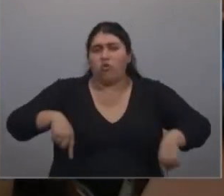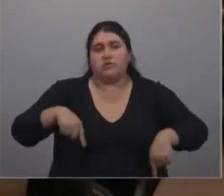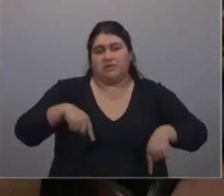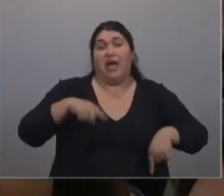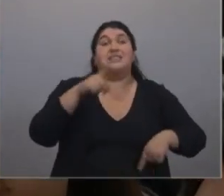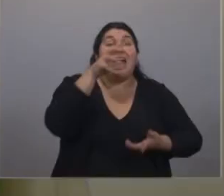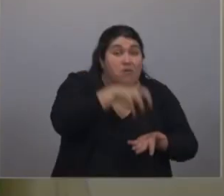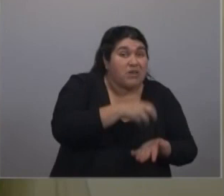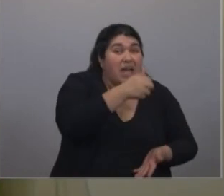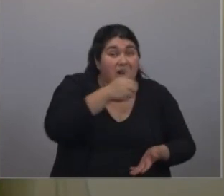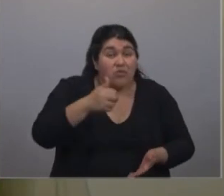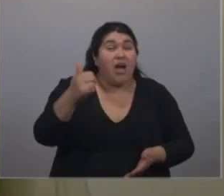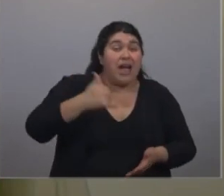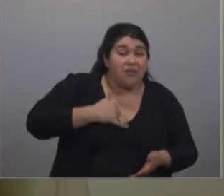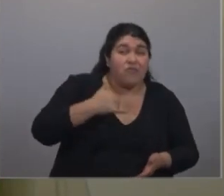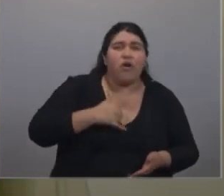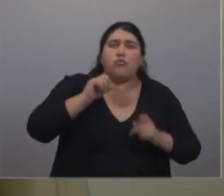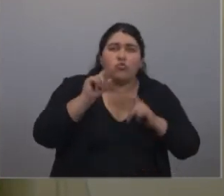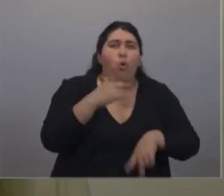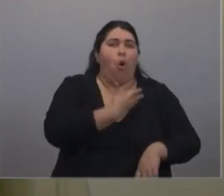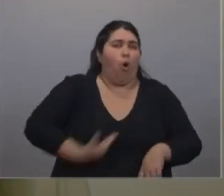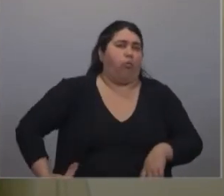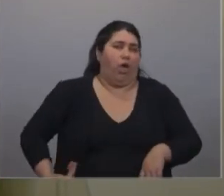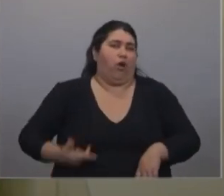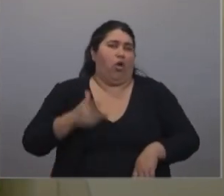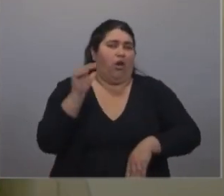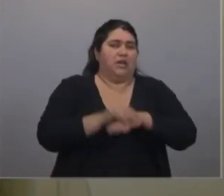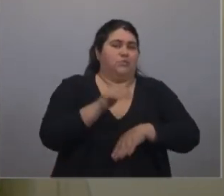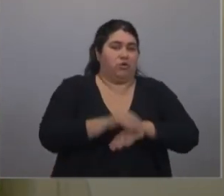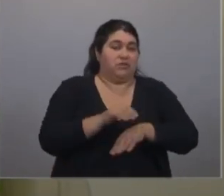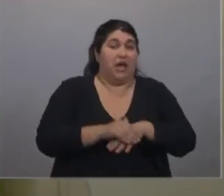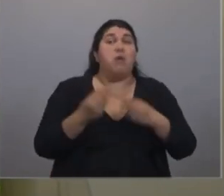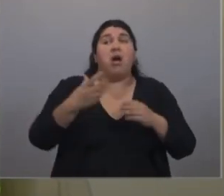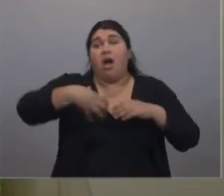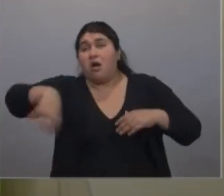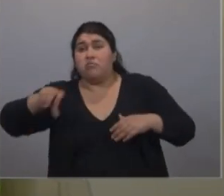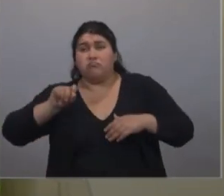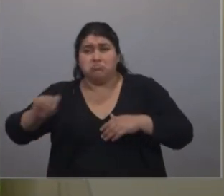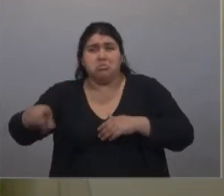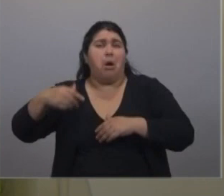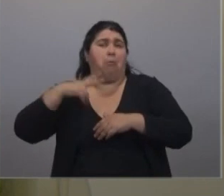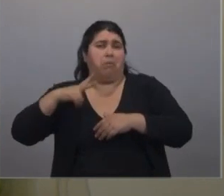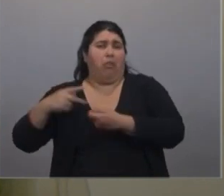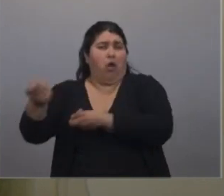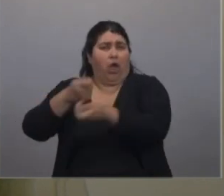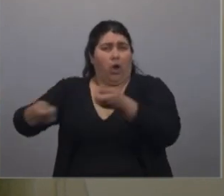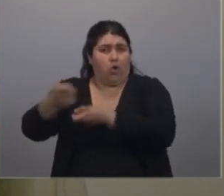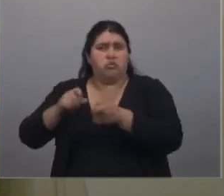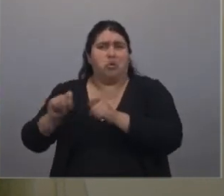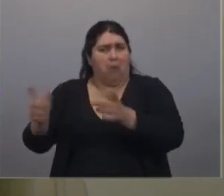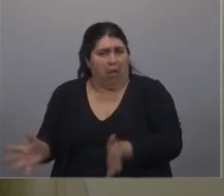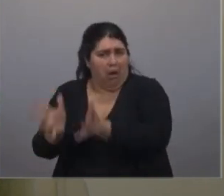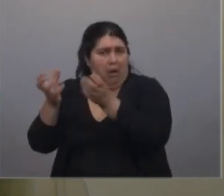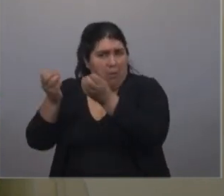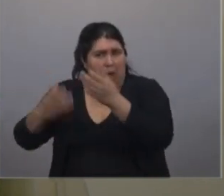aerolíneas, YPF, el Estado, el Estado, para que el privado pueda hacer los negocios, para que le vaya bien,